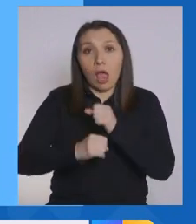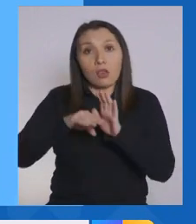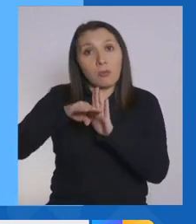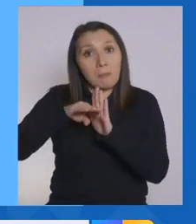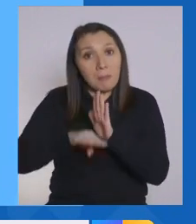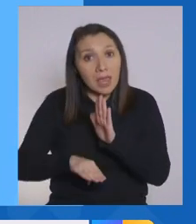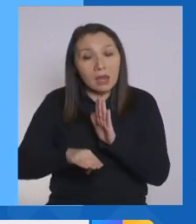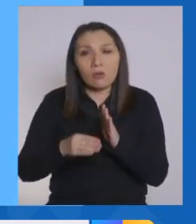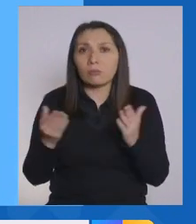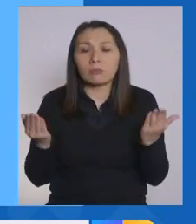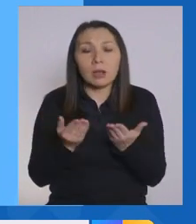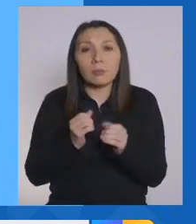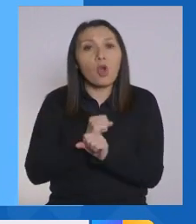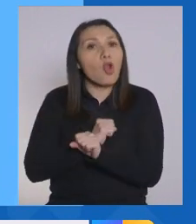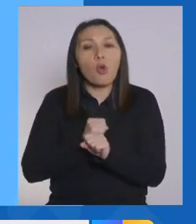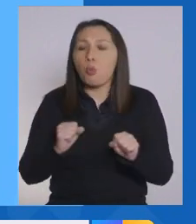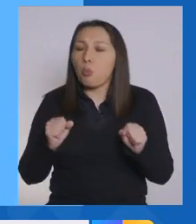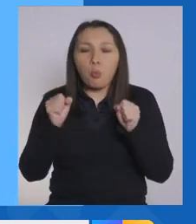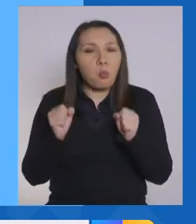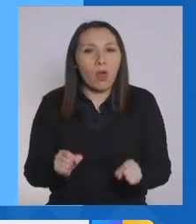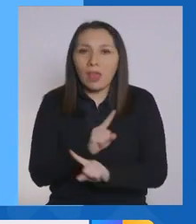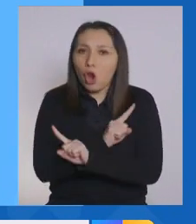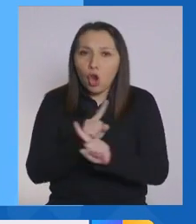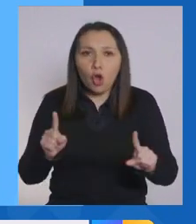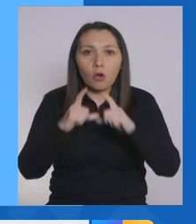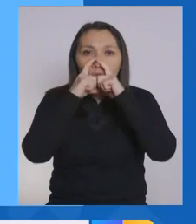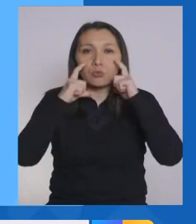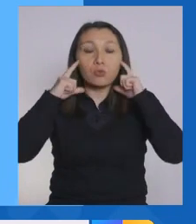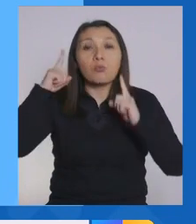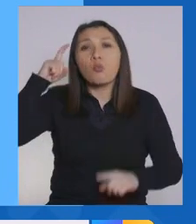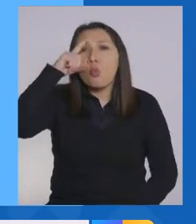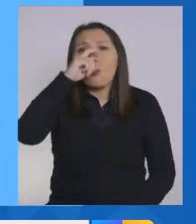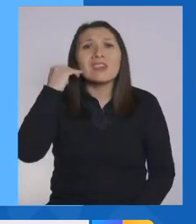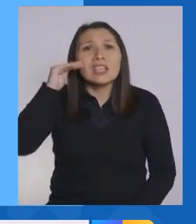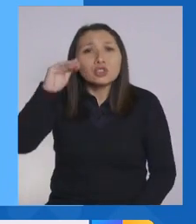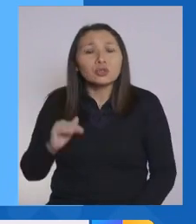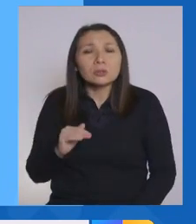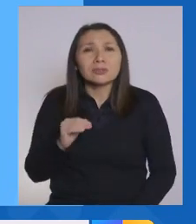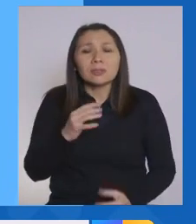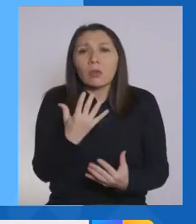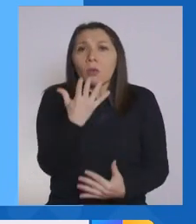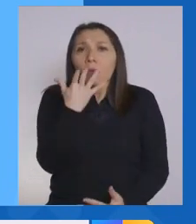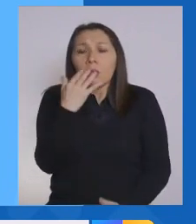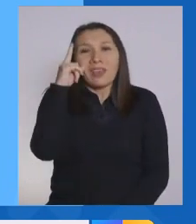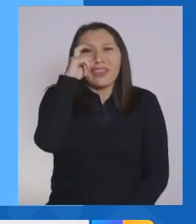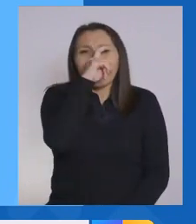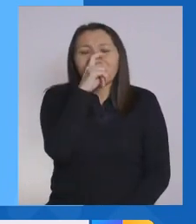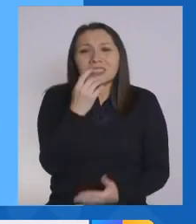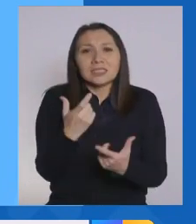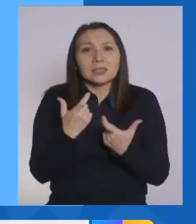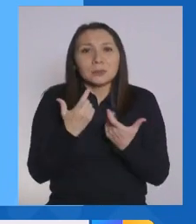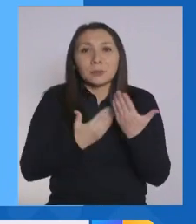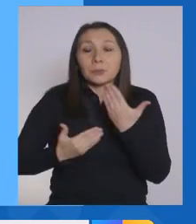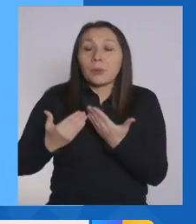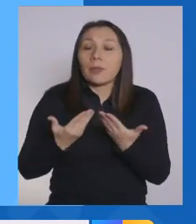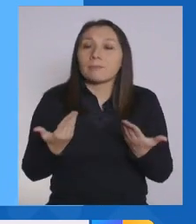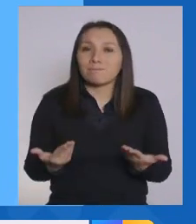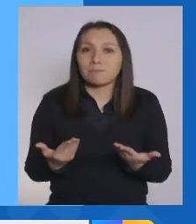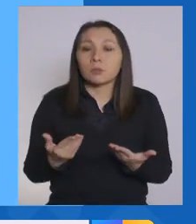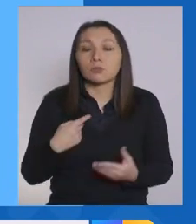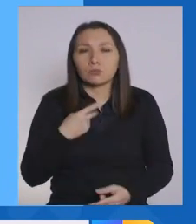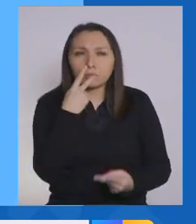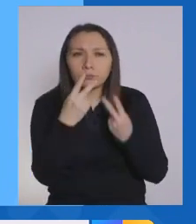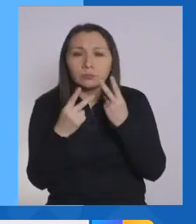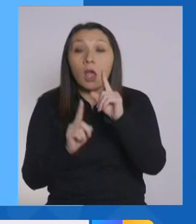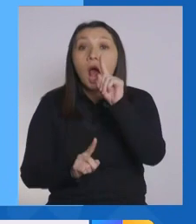años, los menores de dos años no pueden usar mascarilla, es muy difícil que ocupen algunos elementos de protección, y hemos